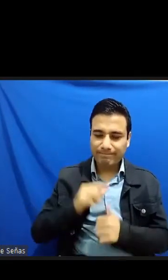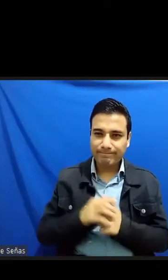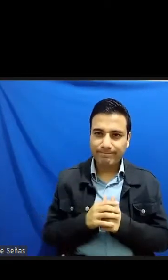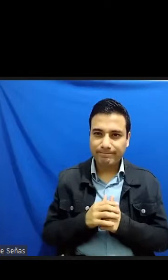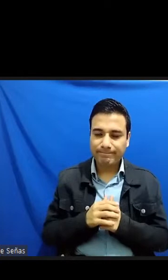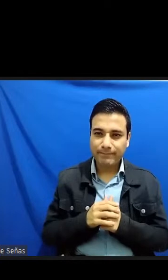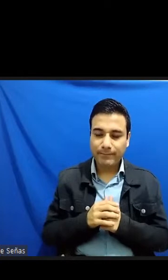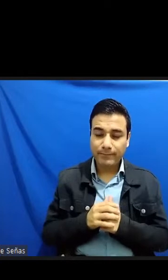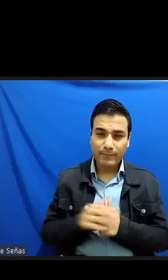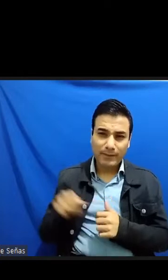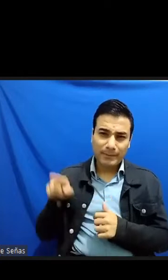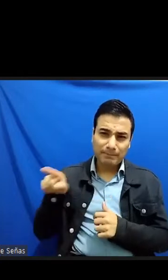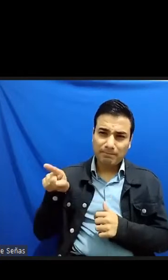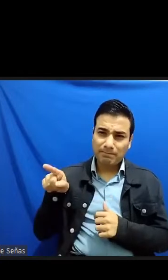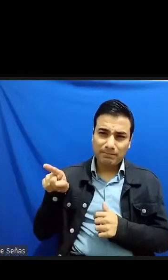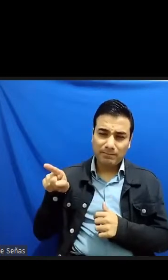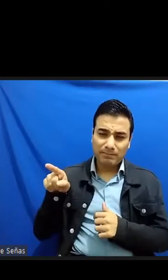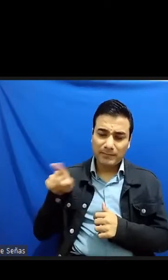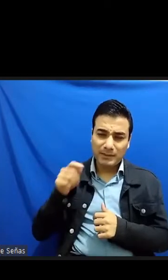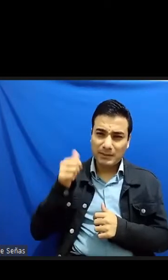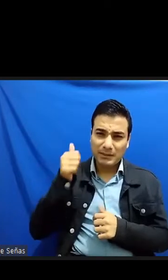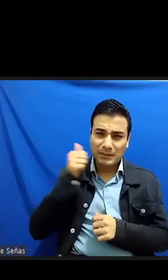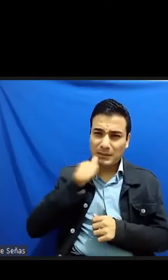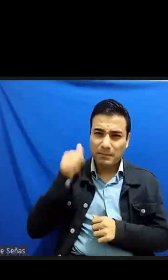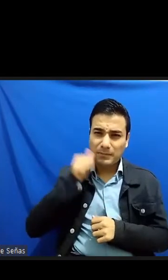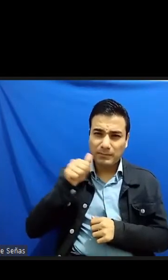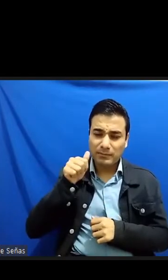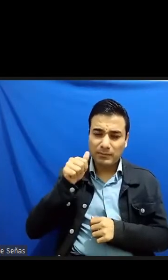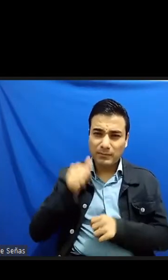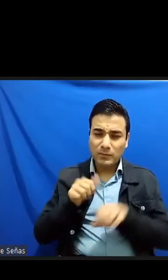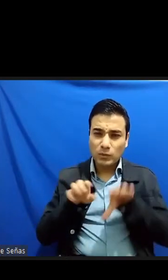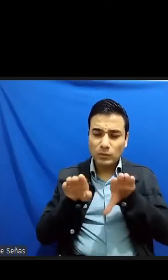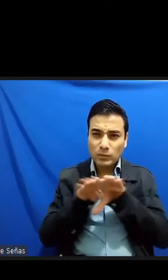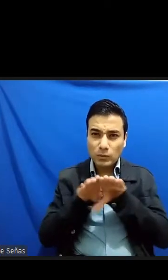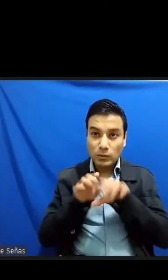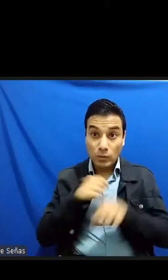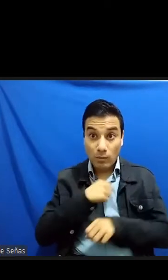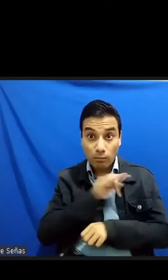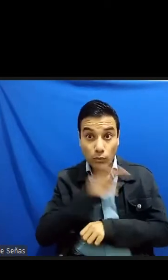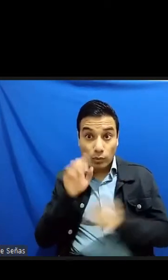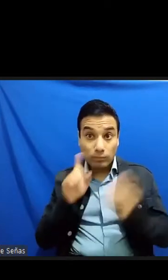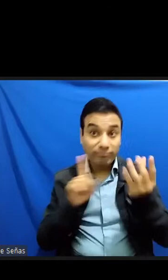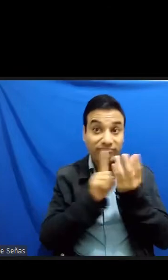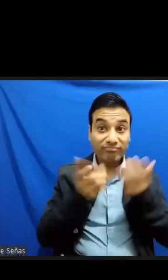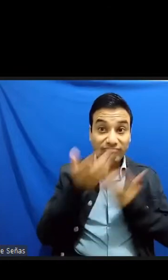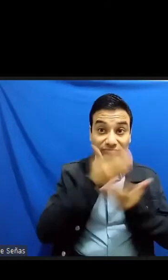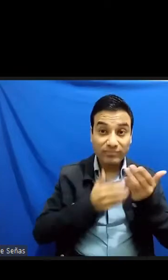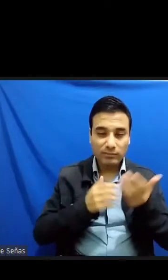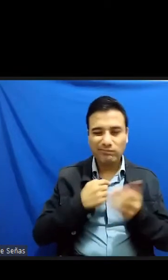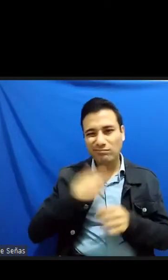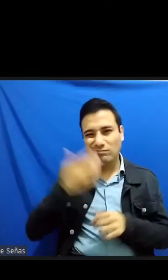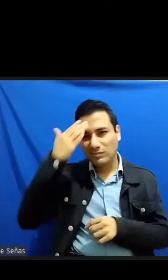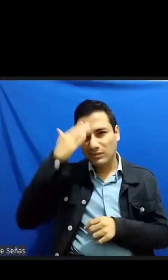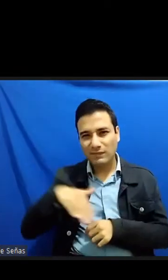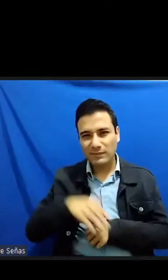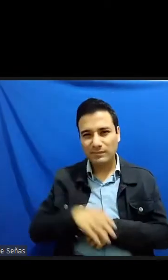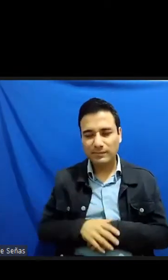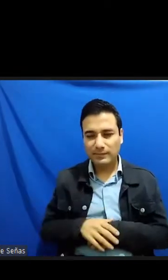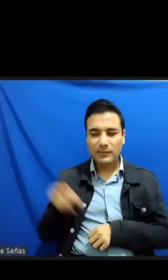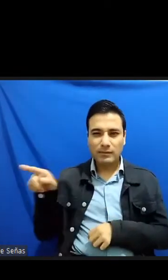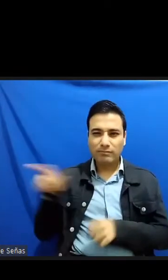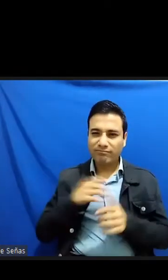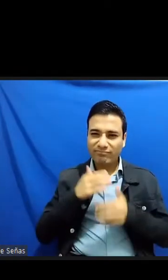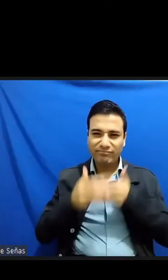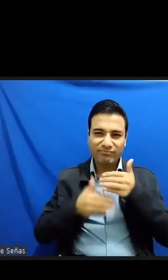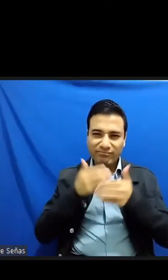siempre ha sabido no poder nunca ser uno más del montón un juego de devolución de no